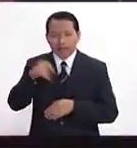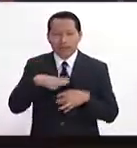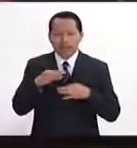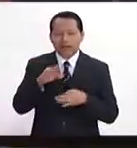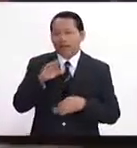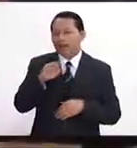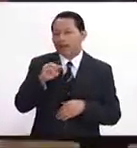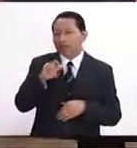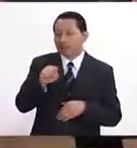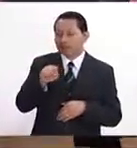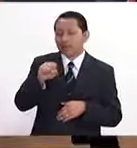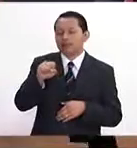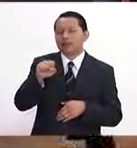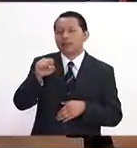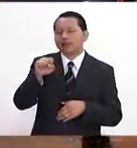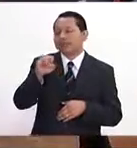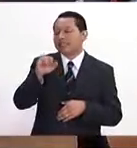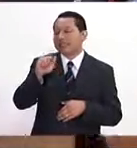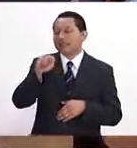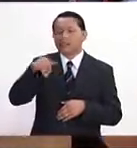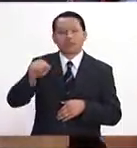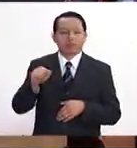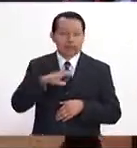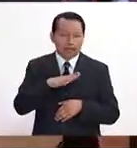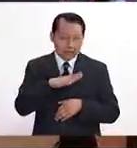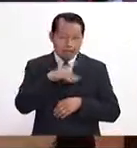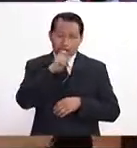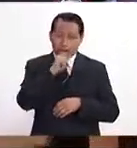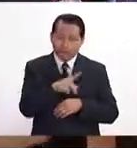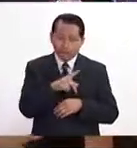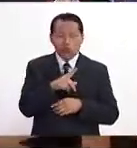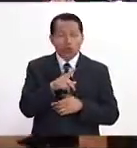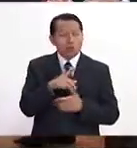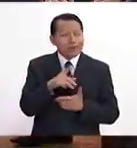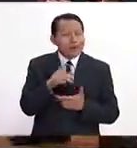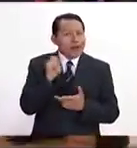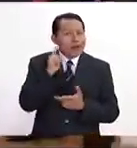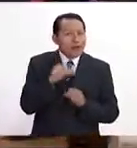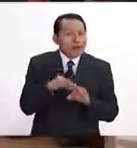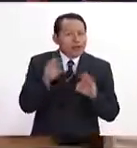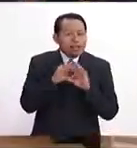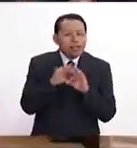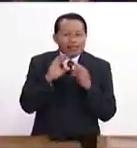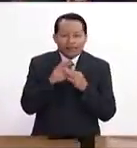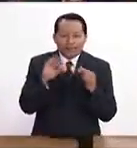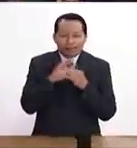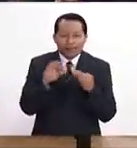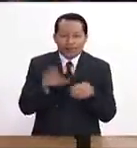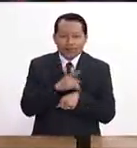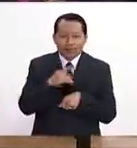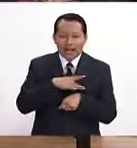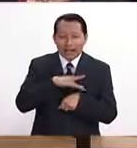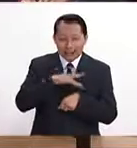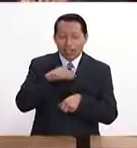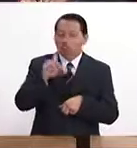de Flix Systems y nos viene a hablar de un asunto muy interesante porque cada vez que hablamos de drones,